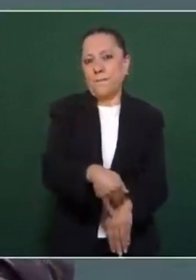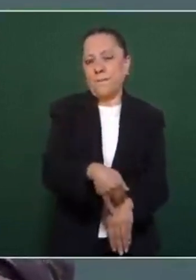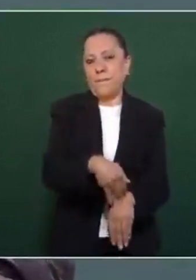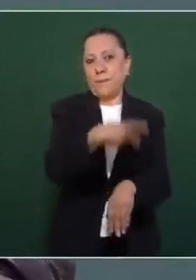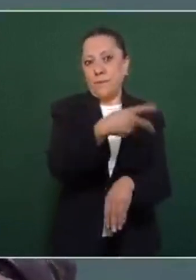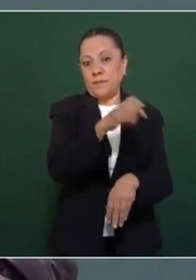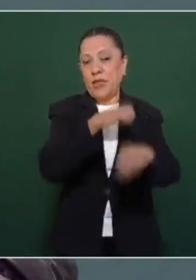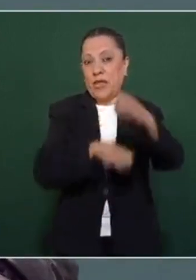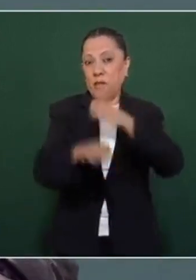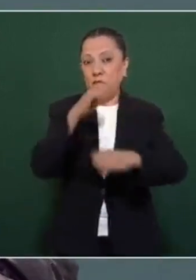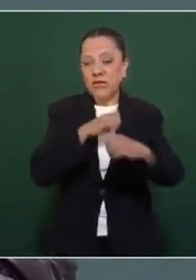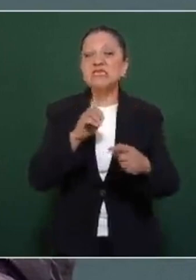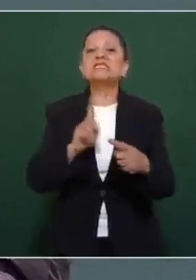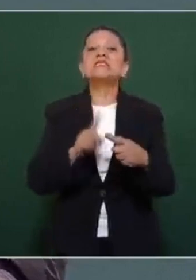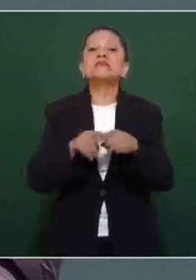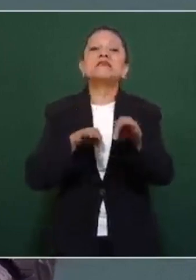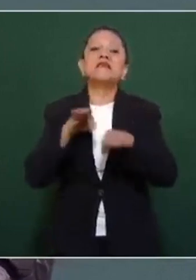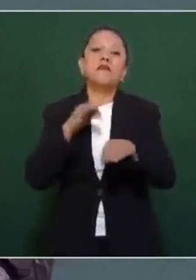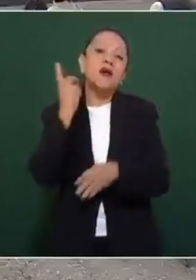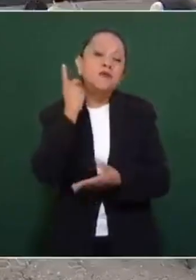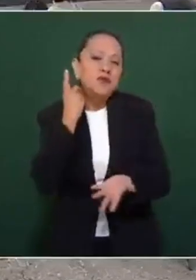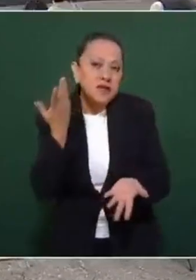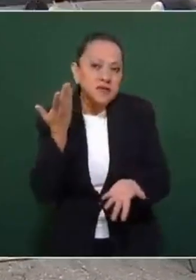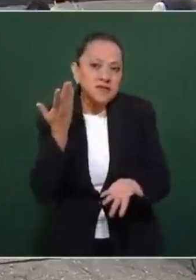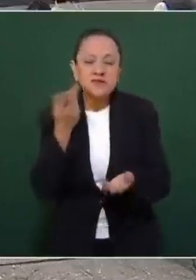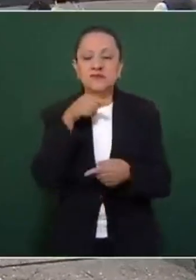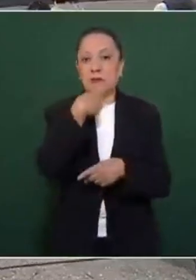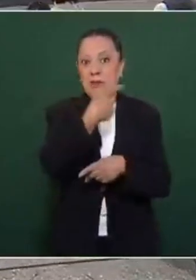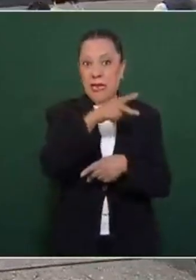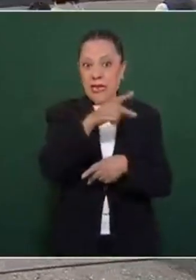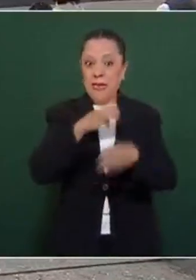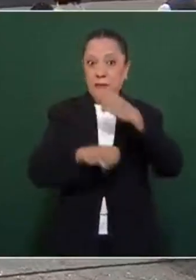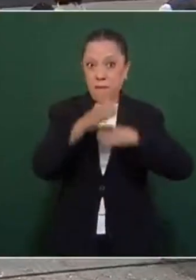empresas y de los grupos de intereses creados.